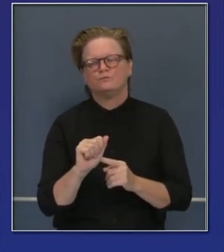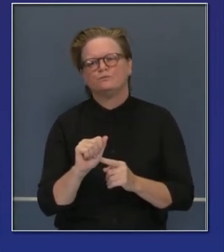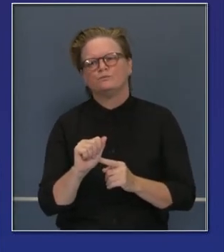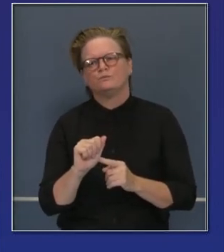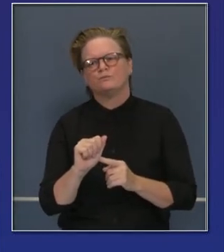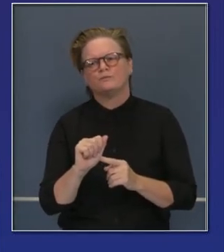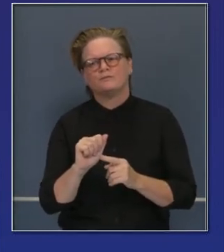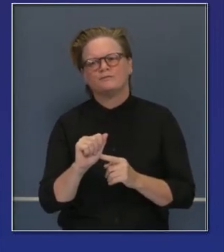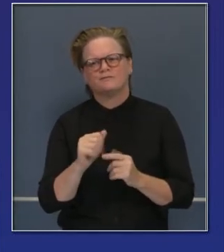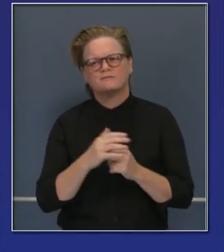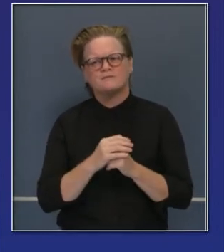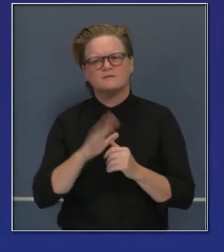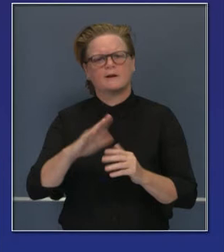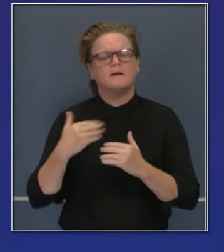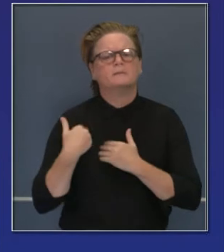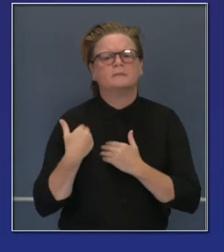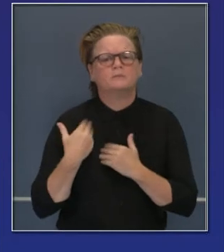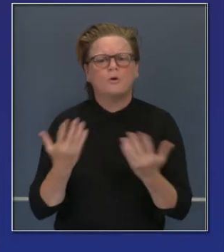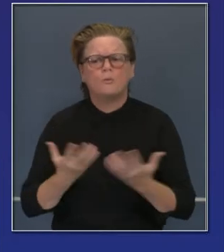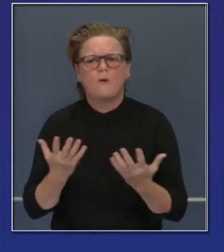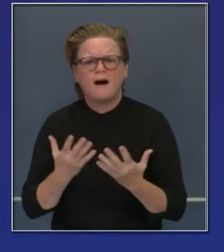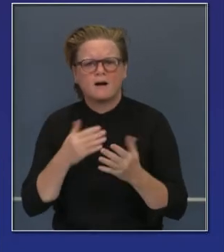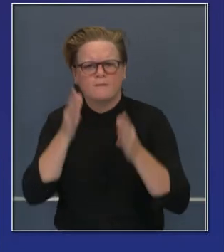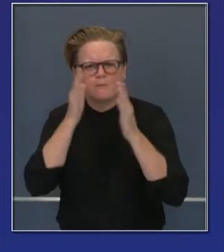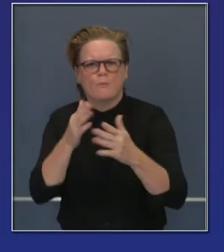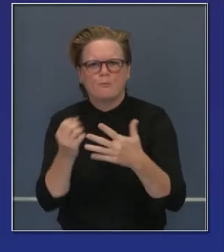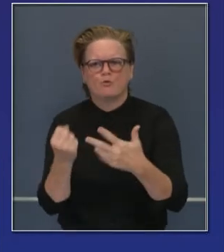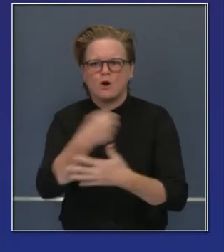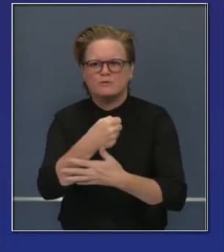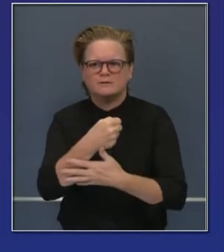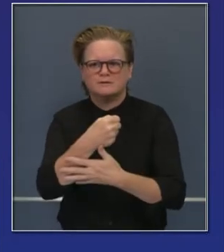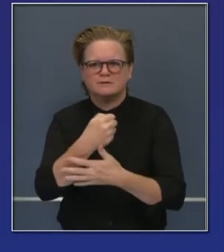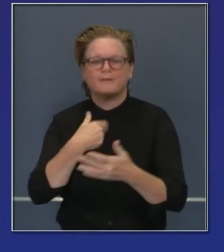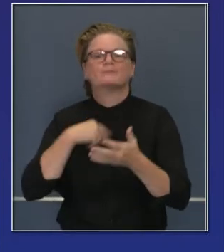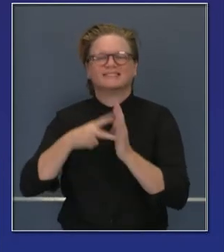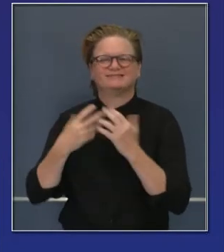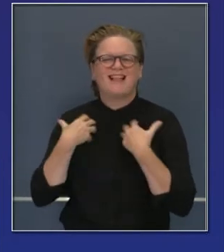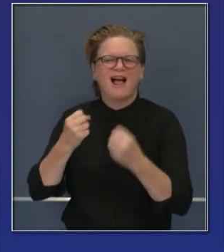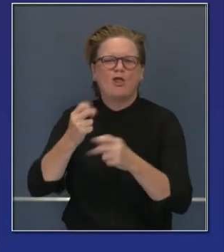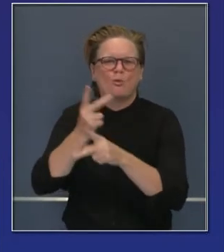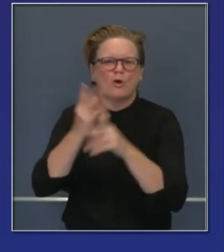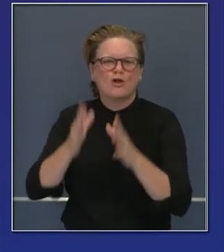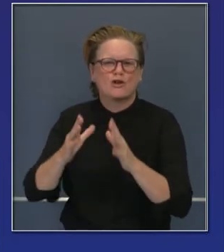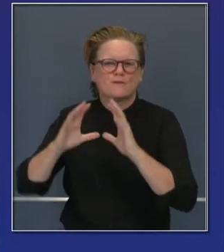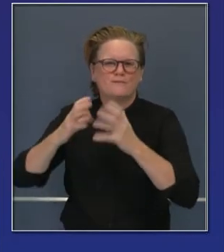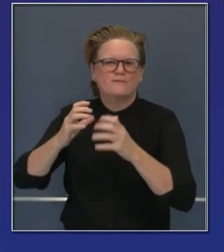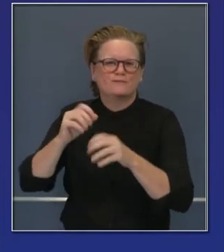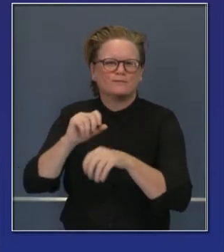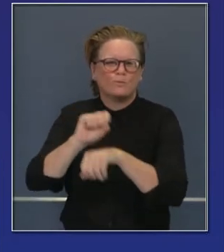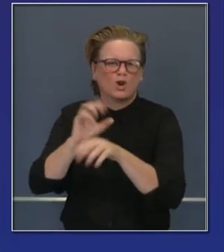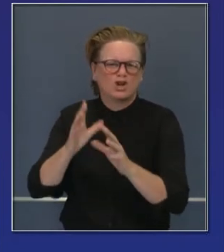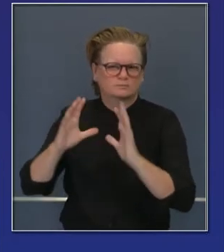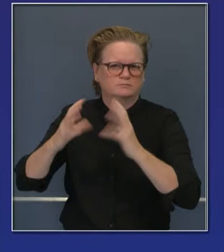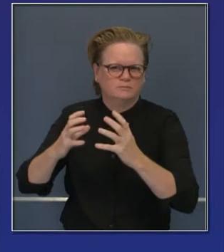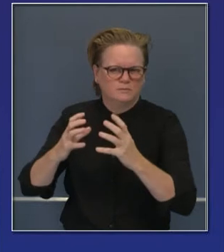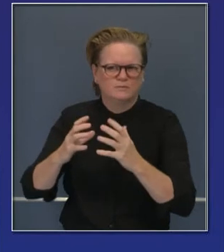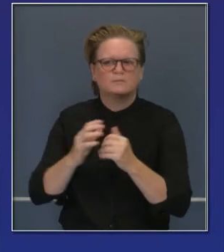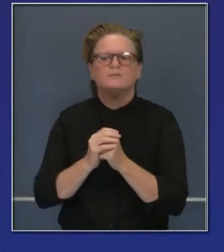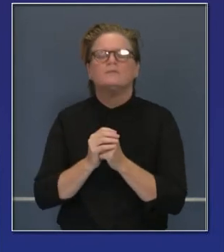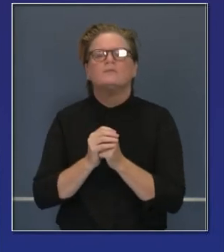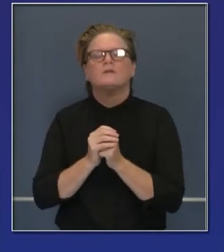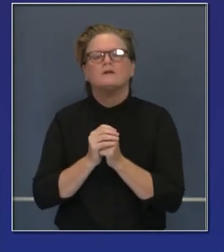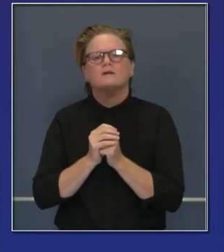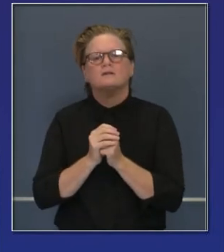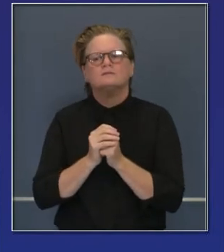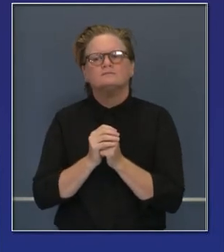dirigen 2.4 millones de trabajadores de primeros auxilios. Y no somos ingenuos.